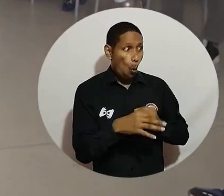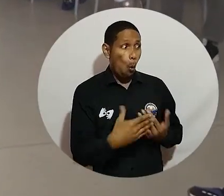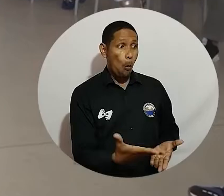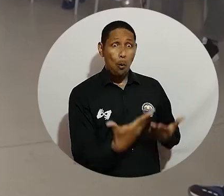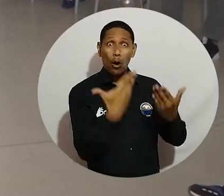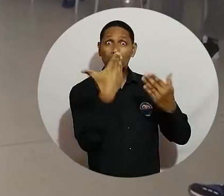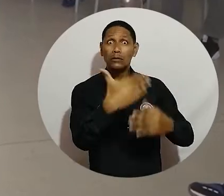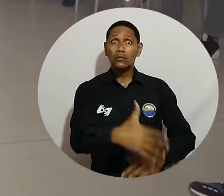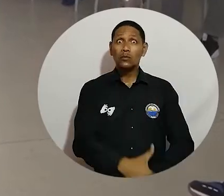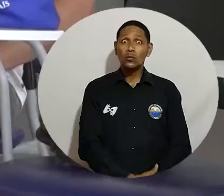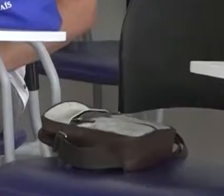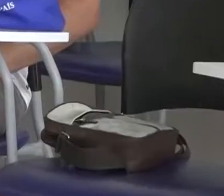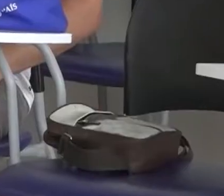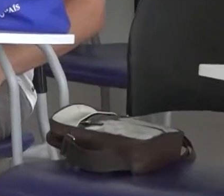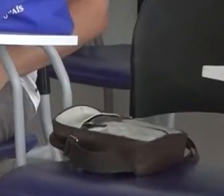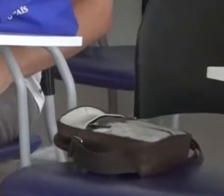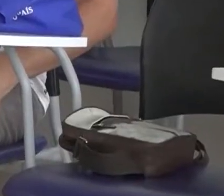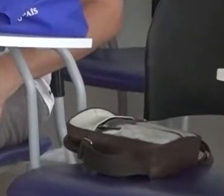experiencia.